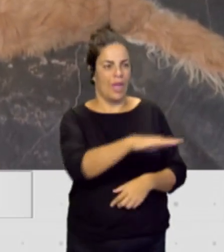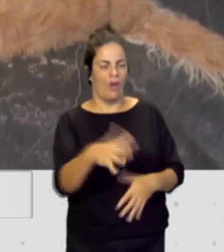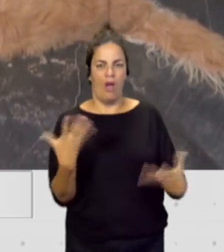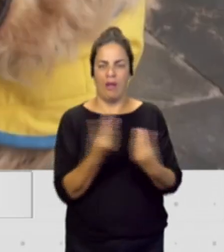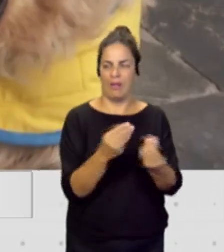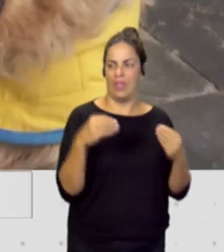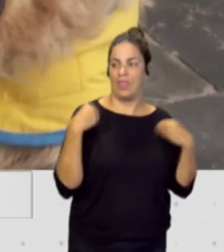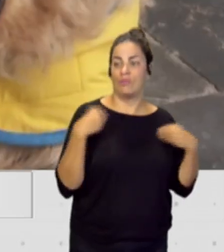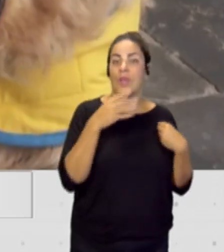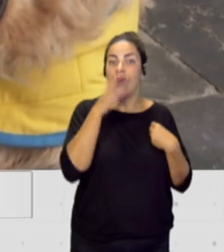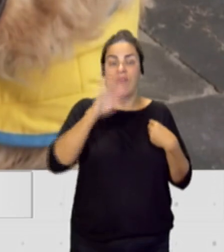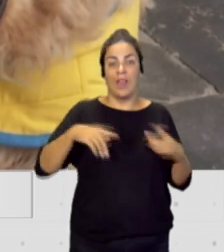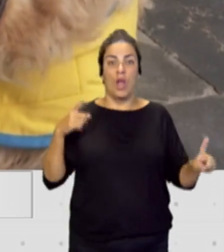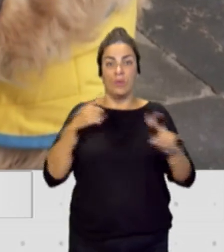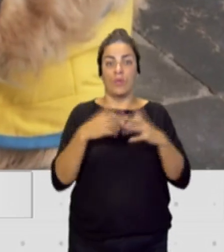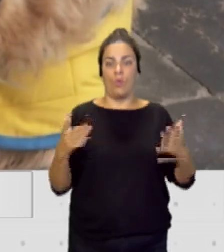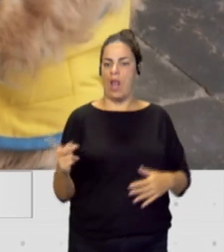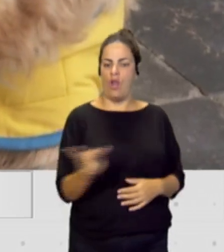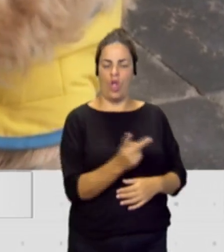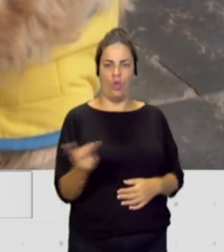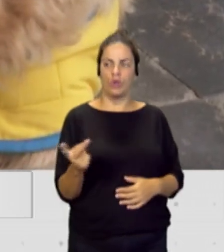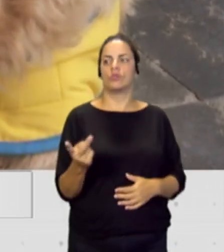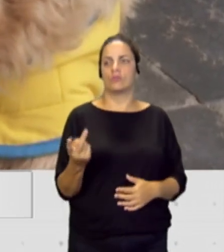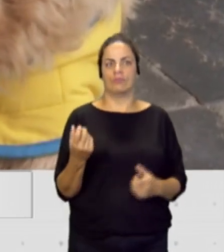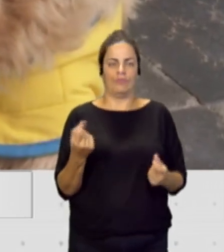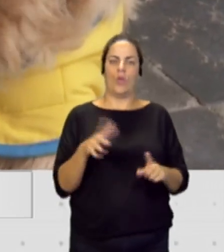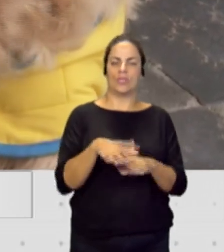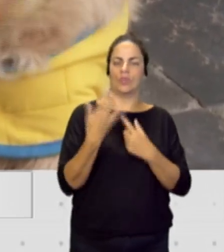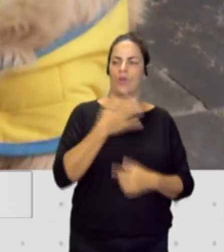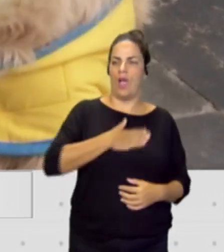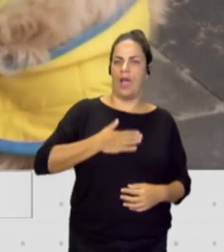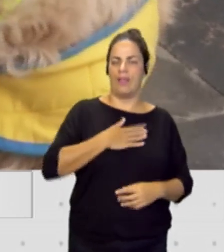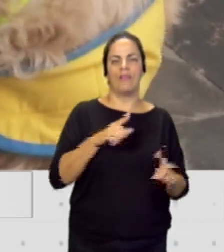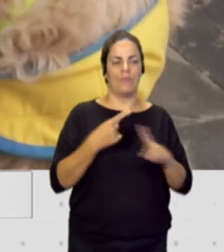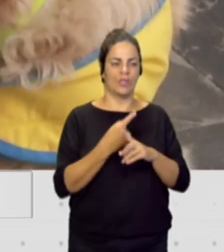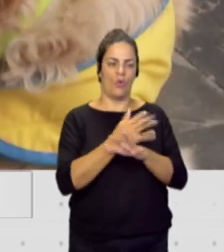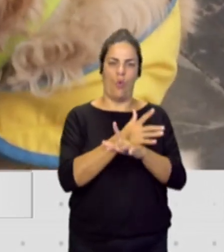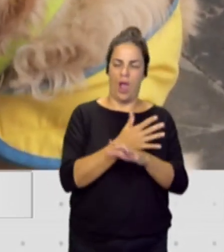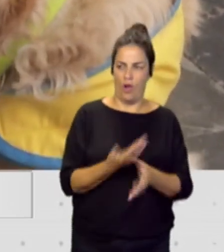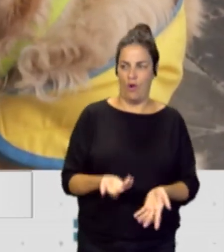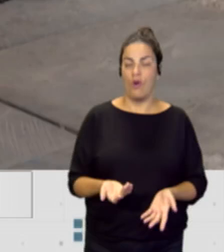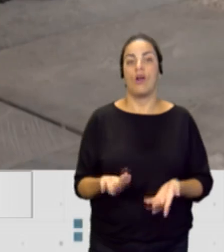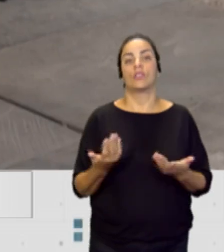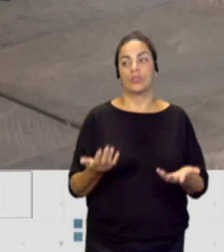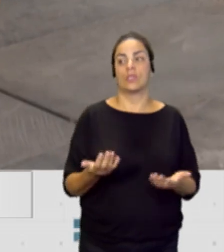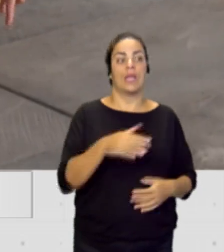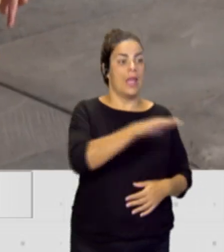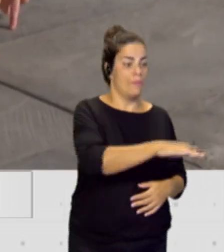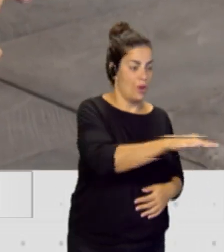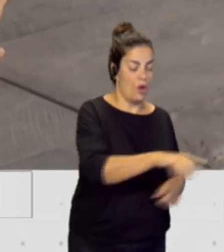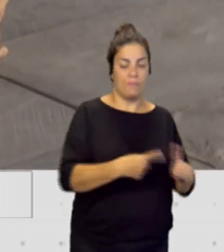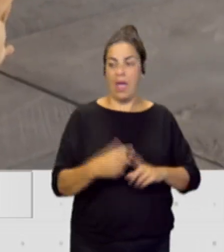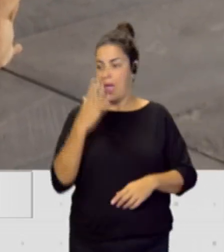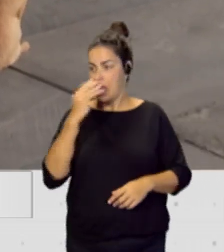eso se trata, de que para ambos aquello se convierta en una situación agradable y en una situación de juego. Entonces, tanto el menor como el